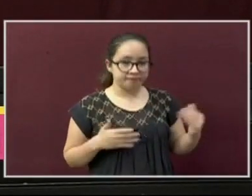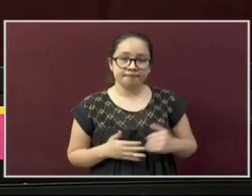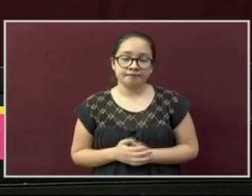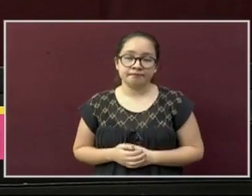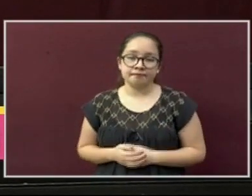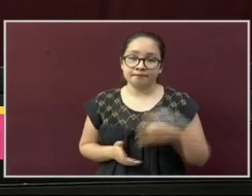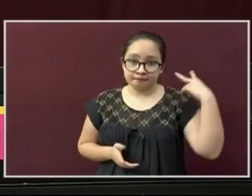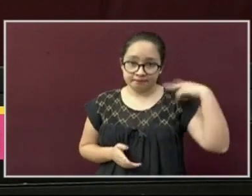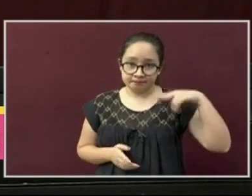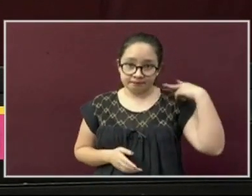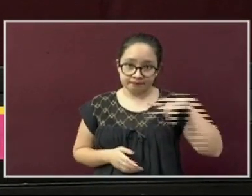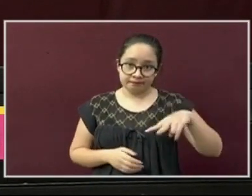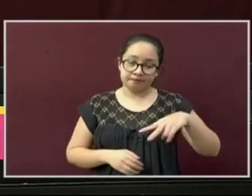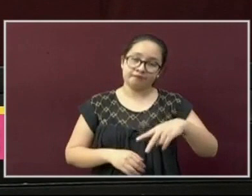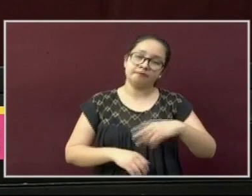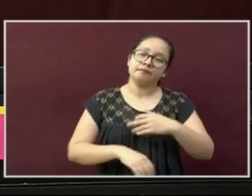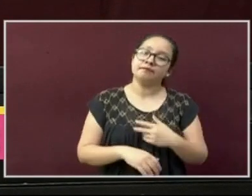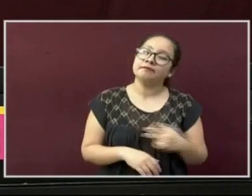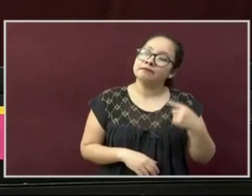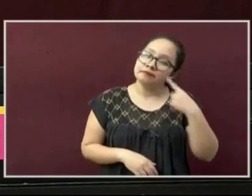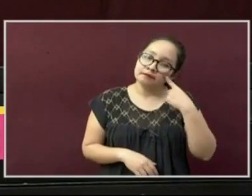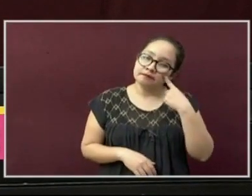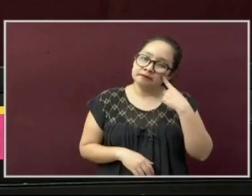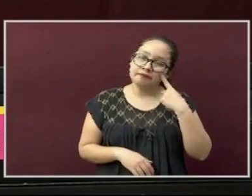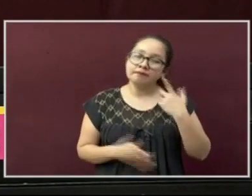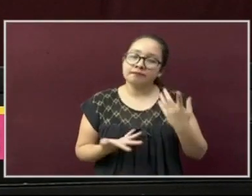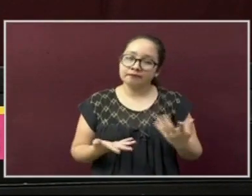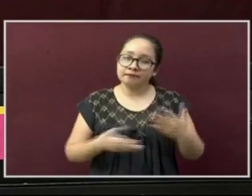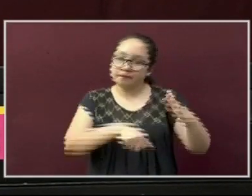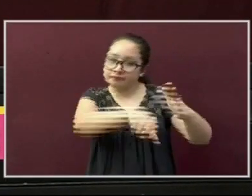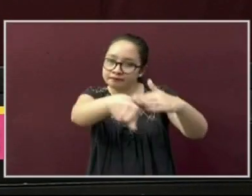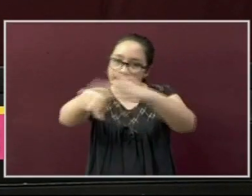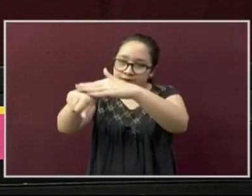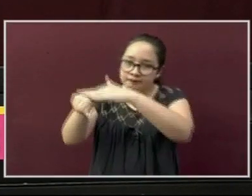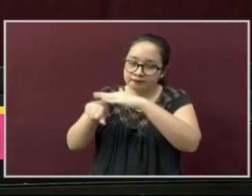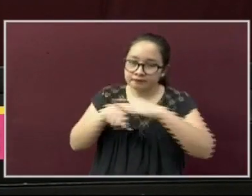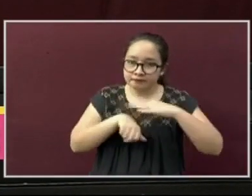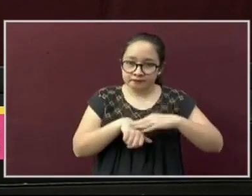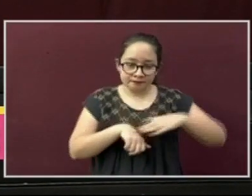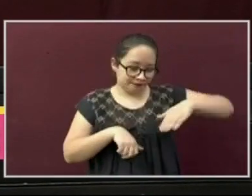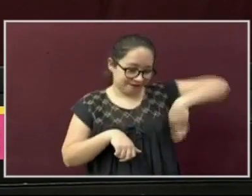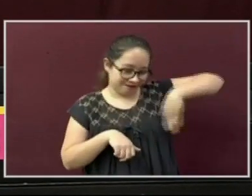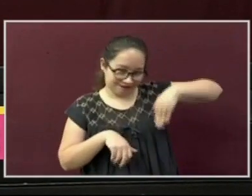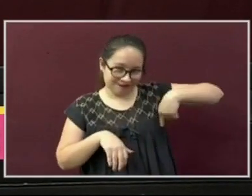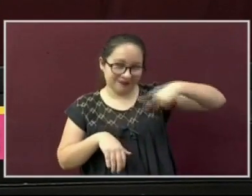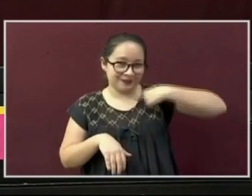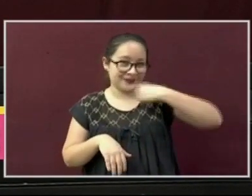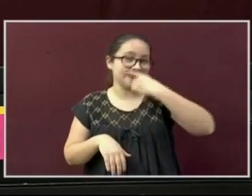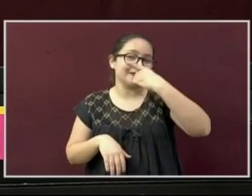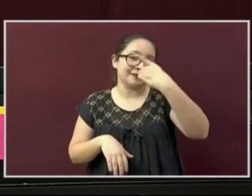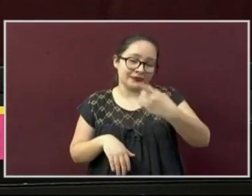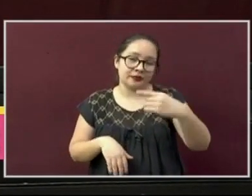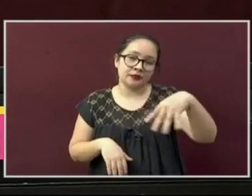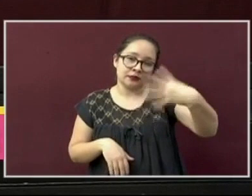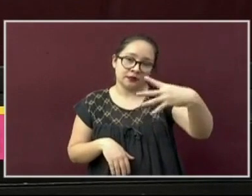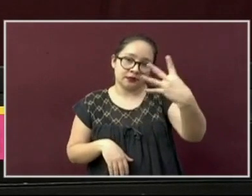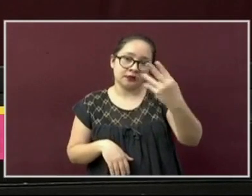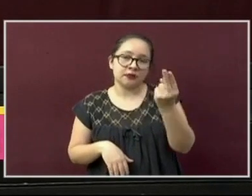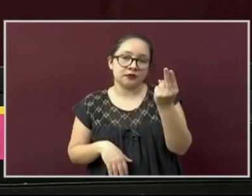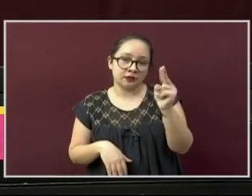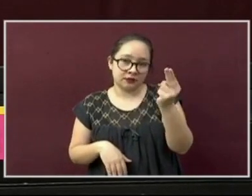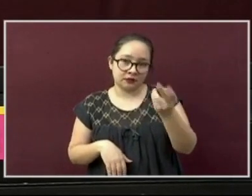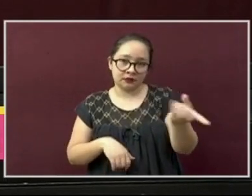como les dije al principio, este 14 de noviembre es el Día Mundial